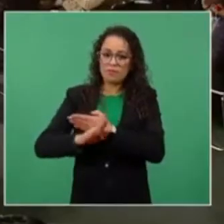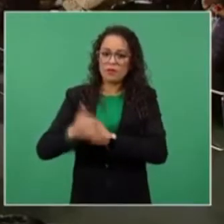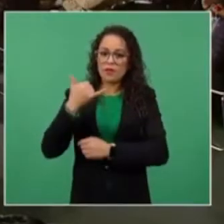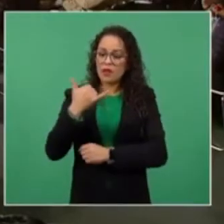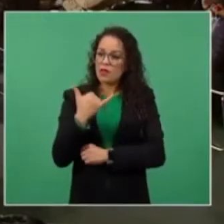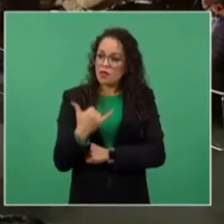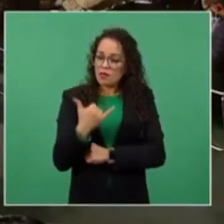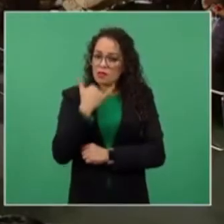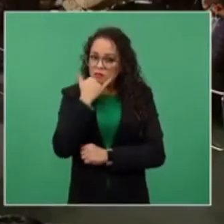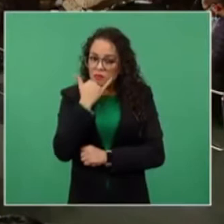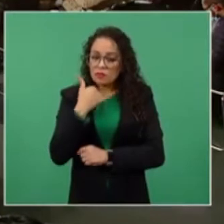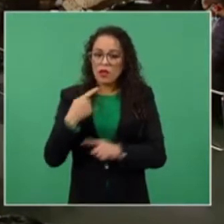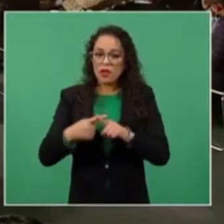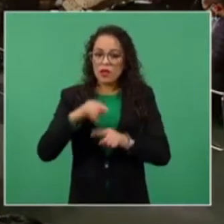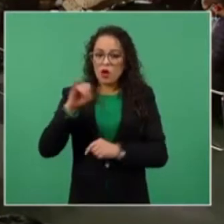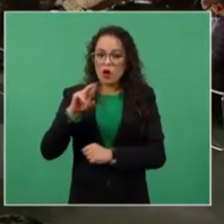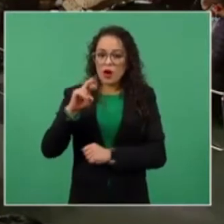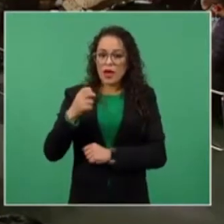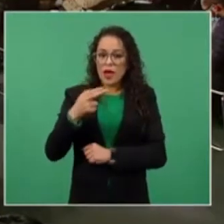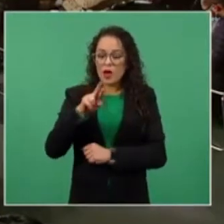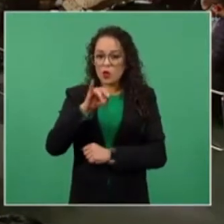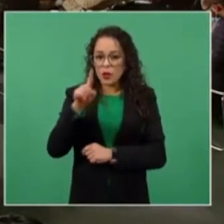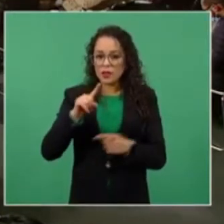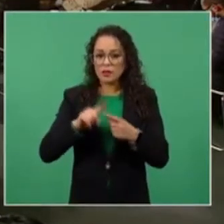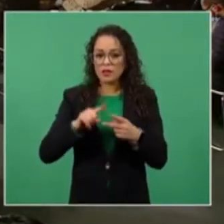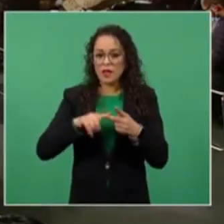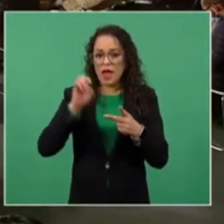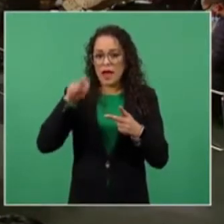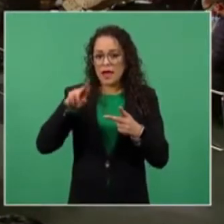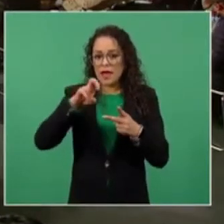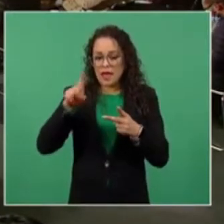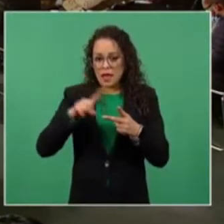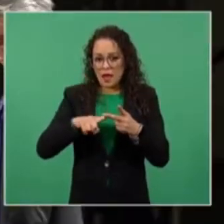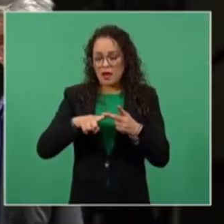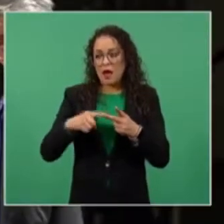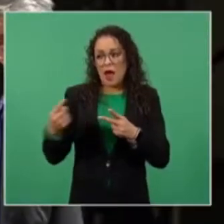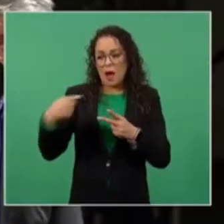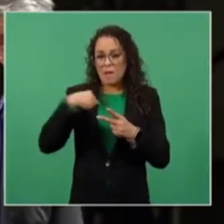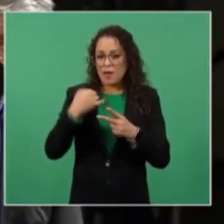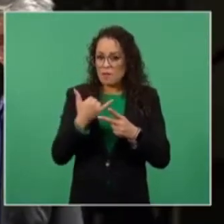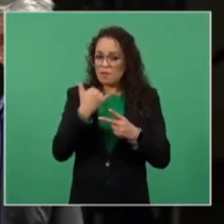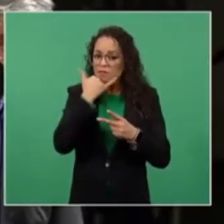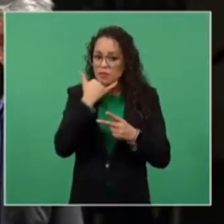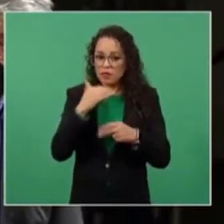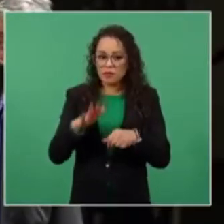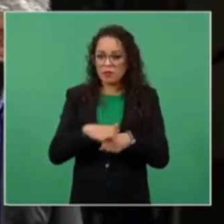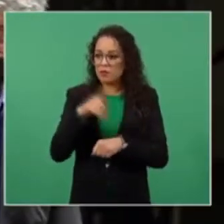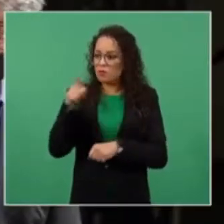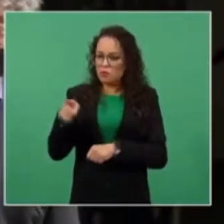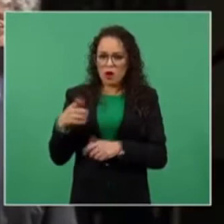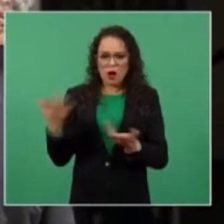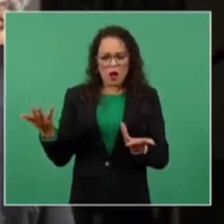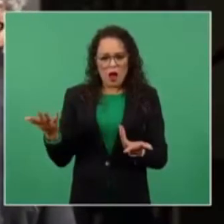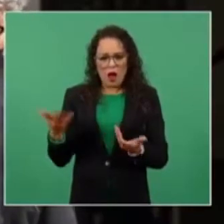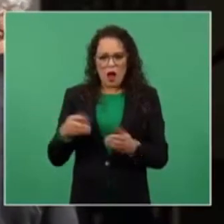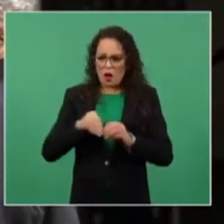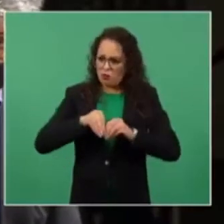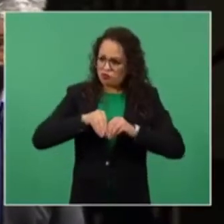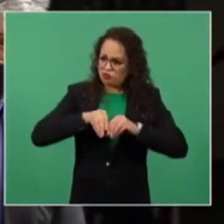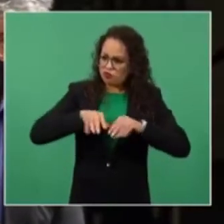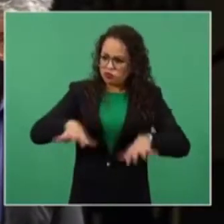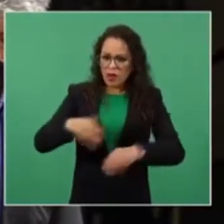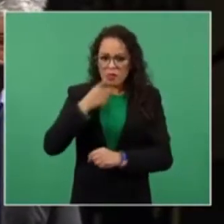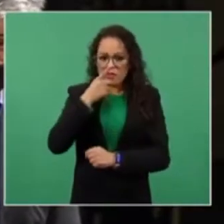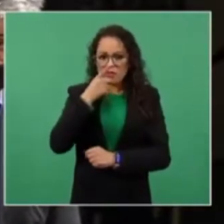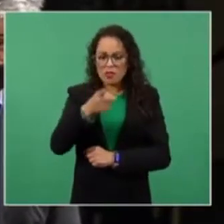del señor Jorge Ruiz y Enrique Irasoque, que fueron los que ordenaron y deliberadamente sacaron esa tarjeta informativa en donde se atrevieron a